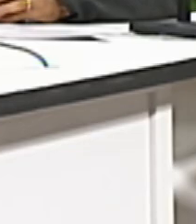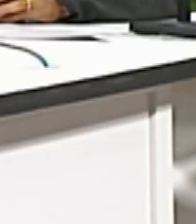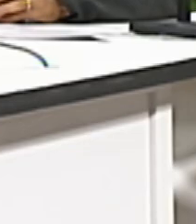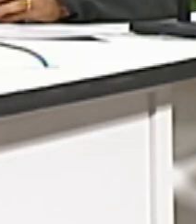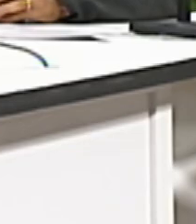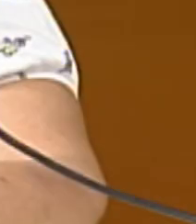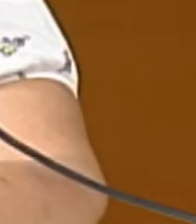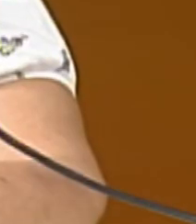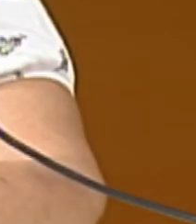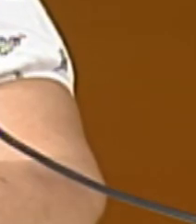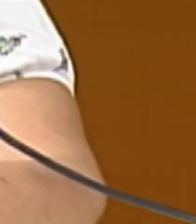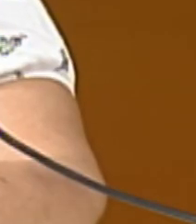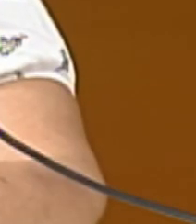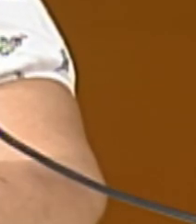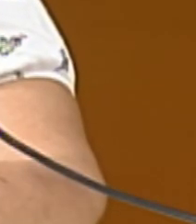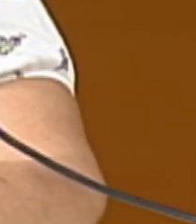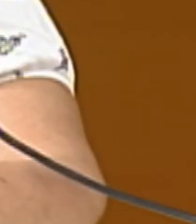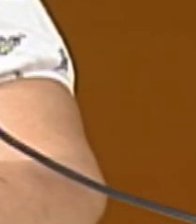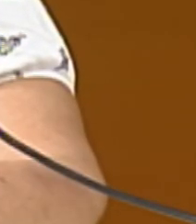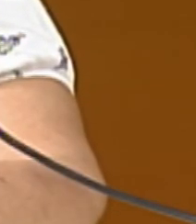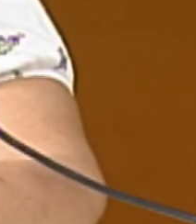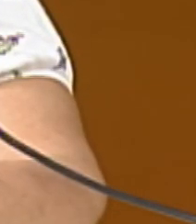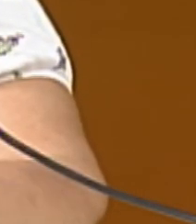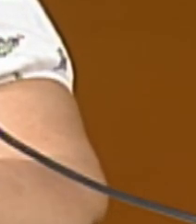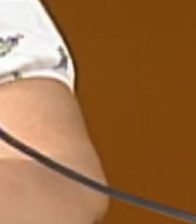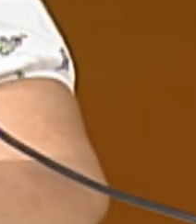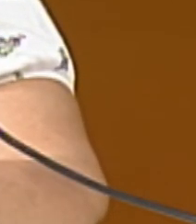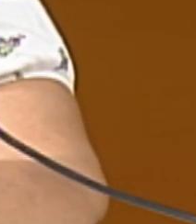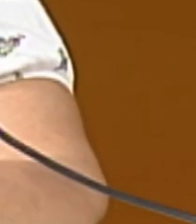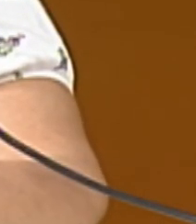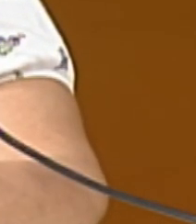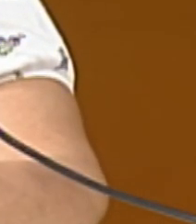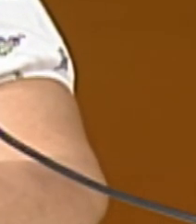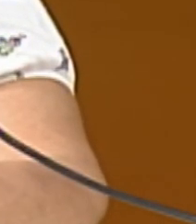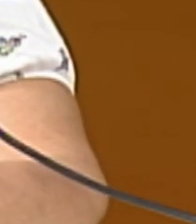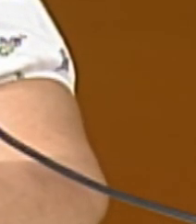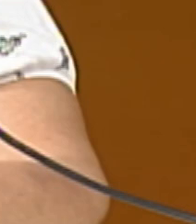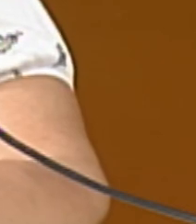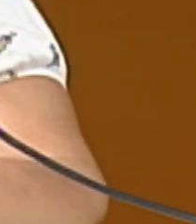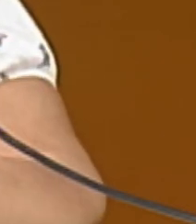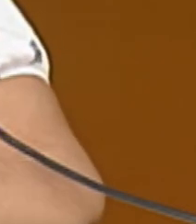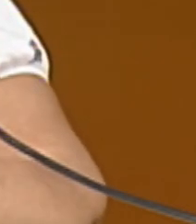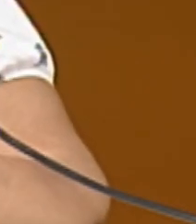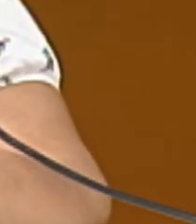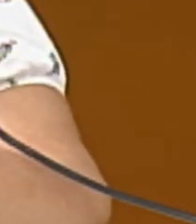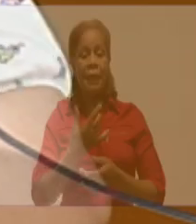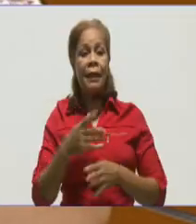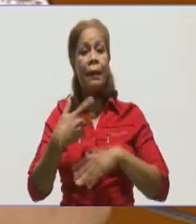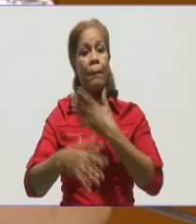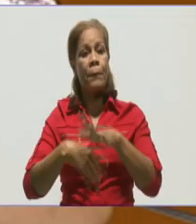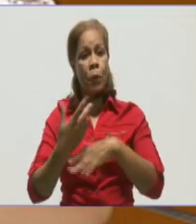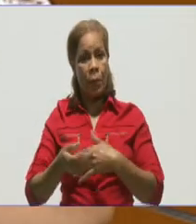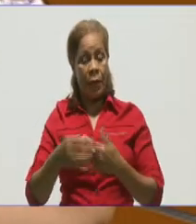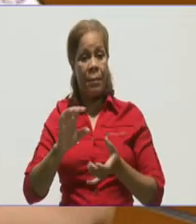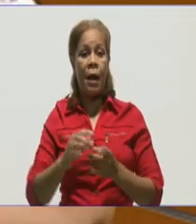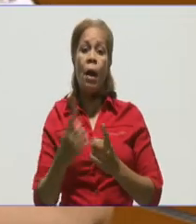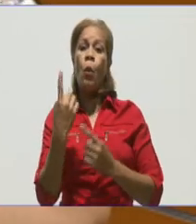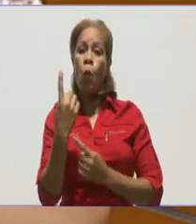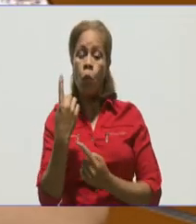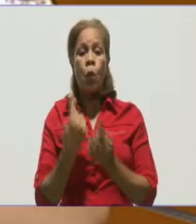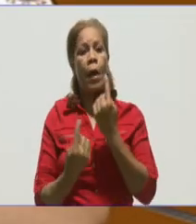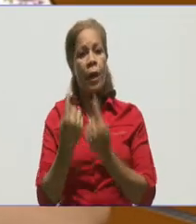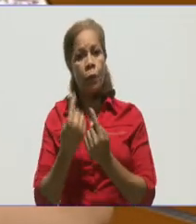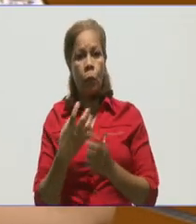todos los consejos populares de Bayamo afectados con esta situación. Unos con mayor énfasis que otros,